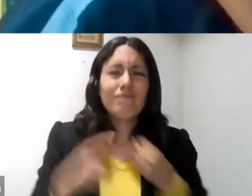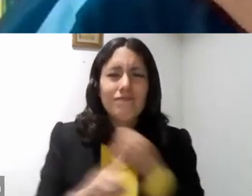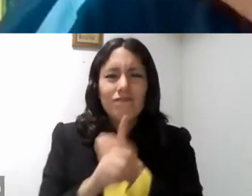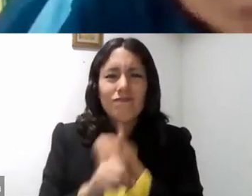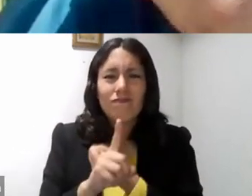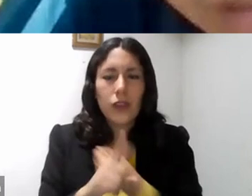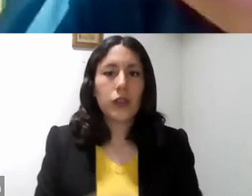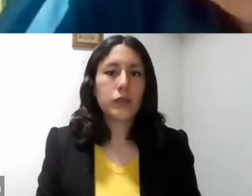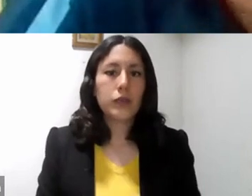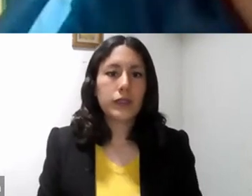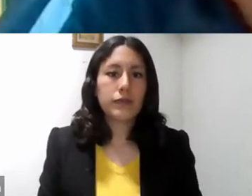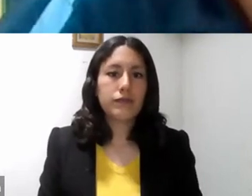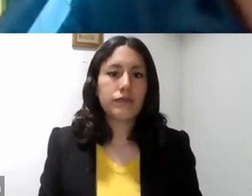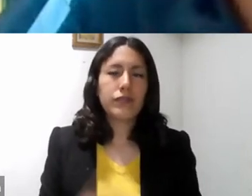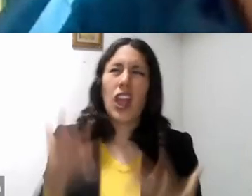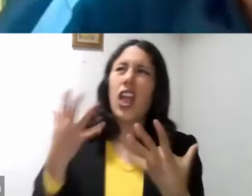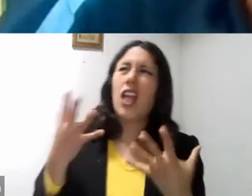a una vida centrada en sí.